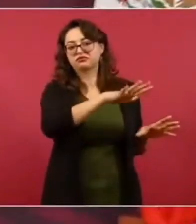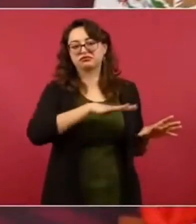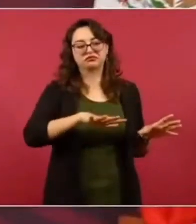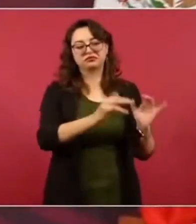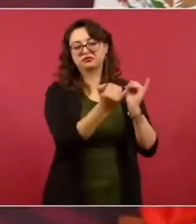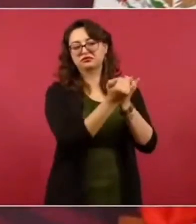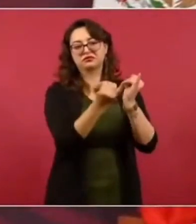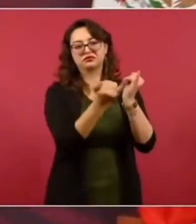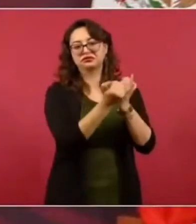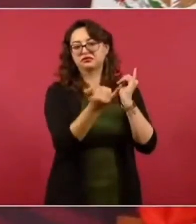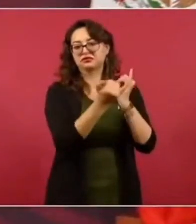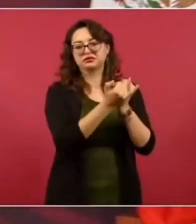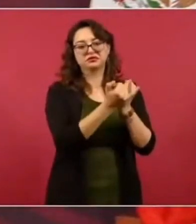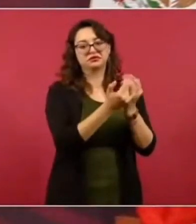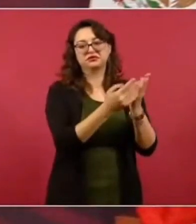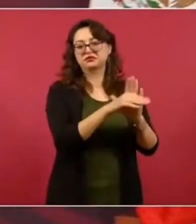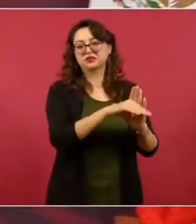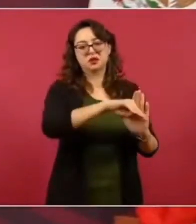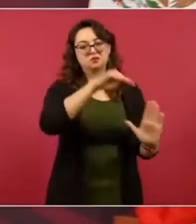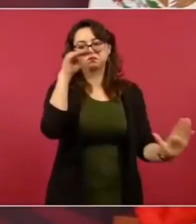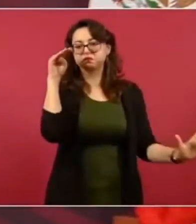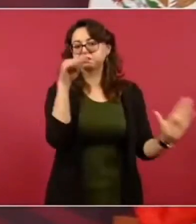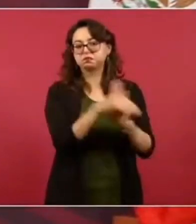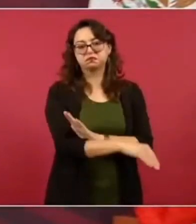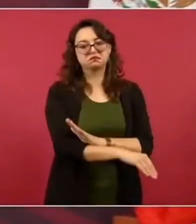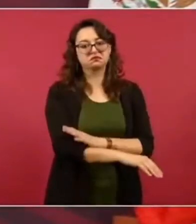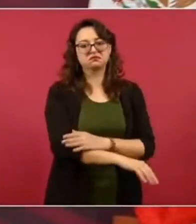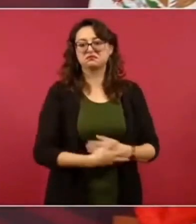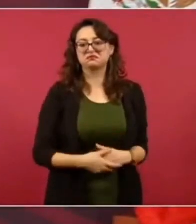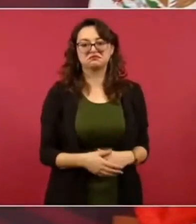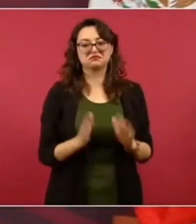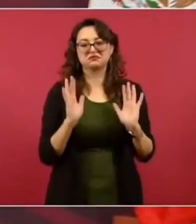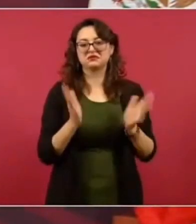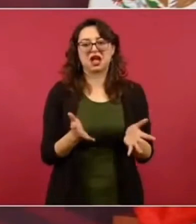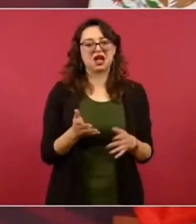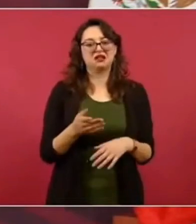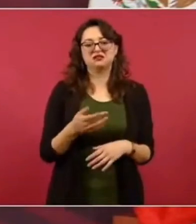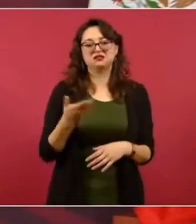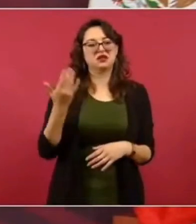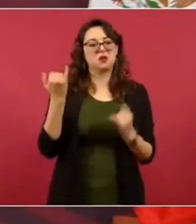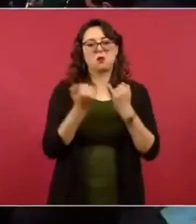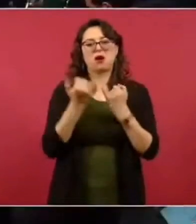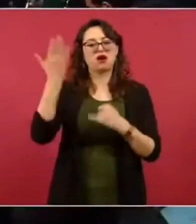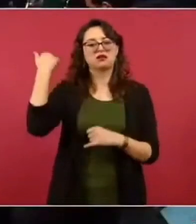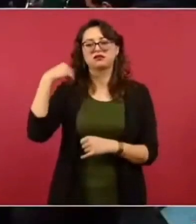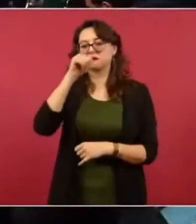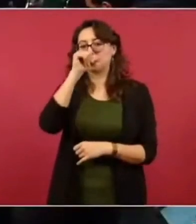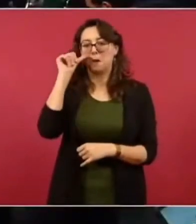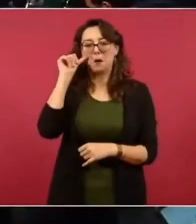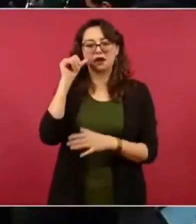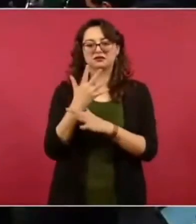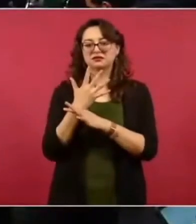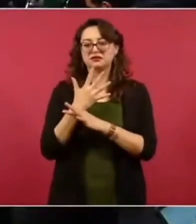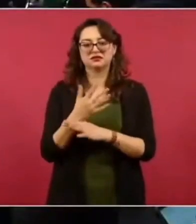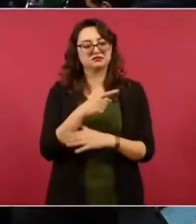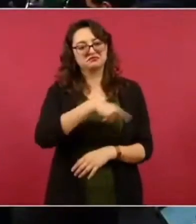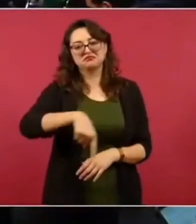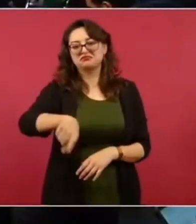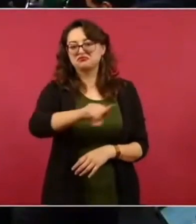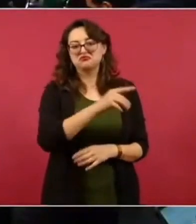Juárez decía que el triunfo del amor, de la reacción, era moralmente imposible. Miren lo que dice.